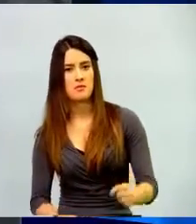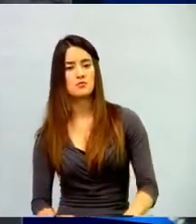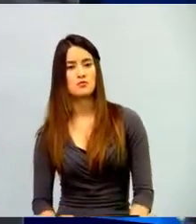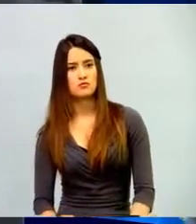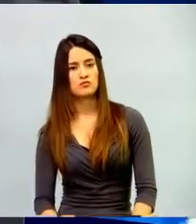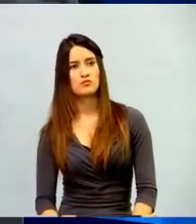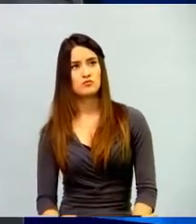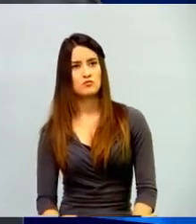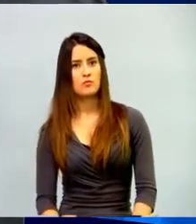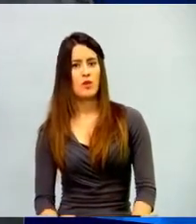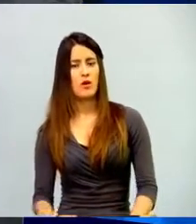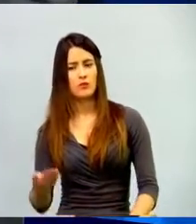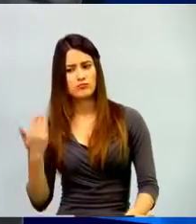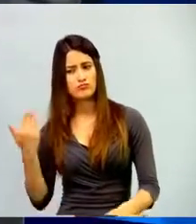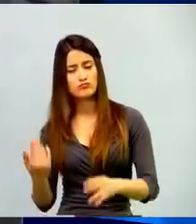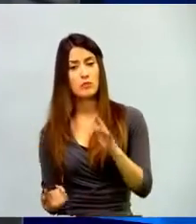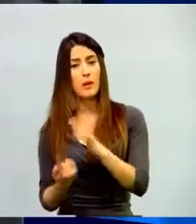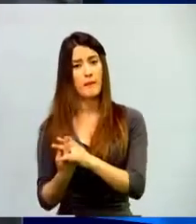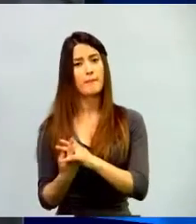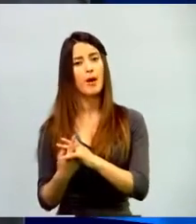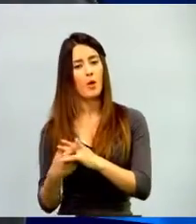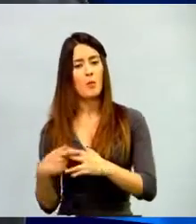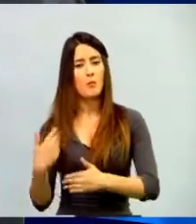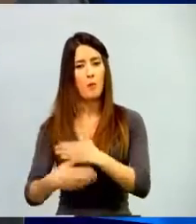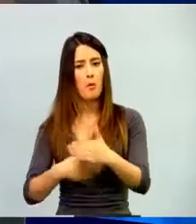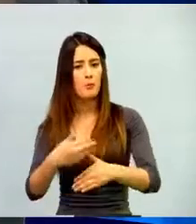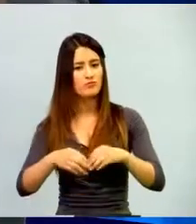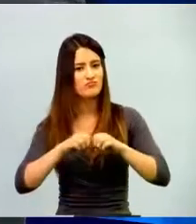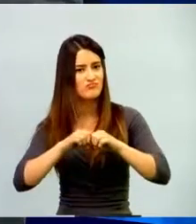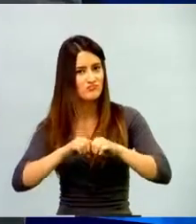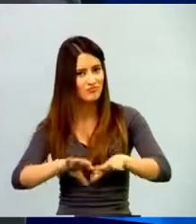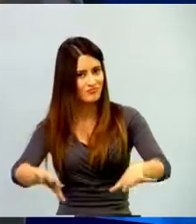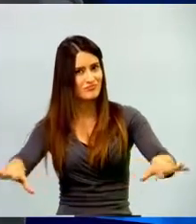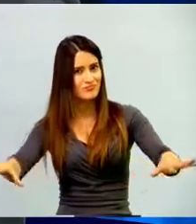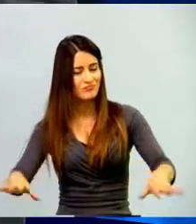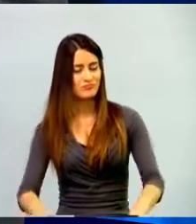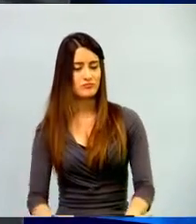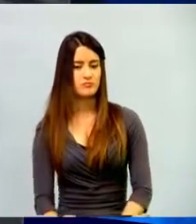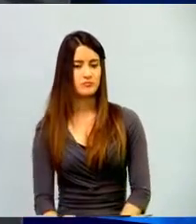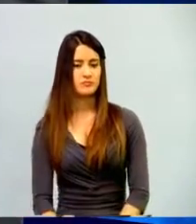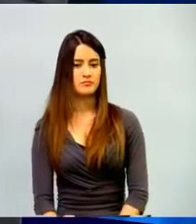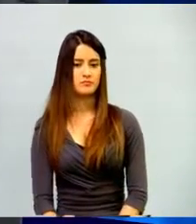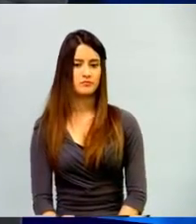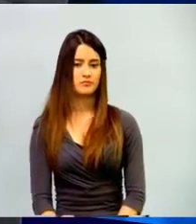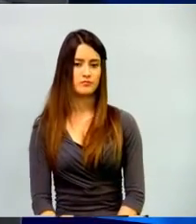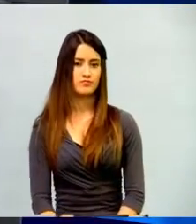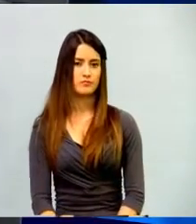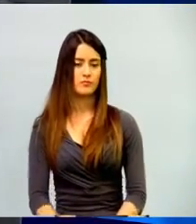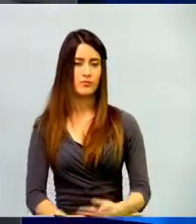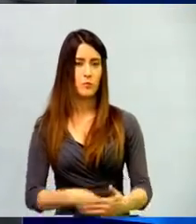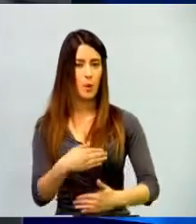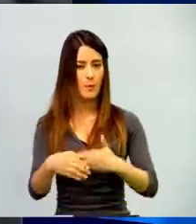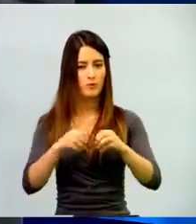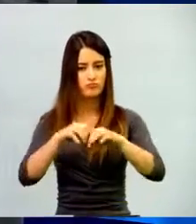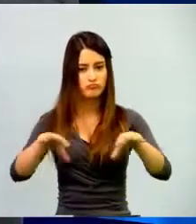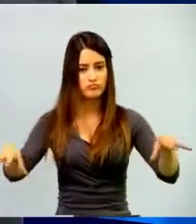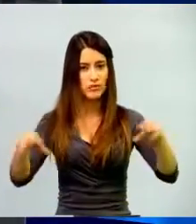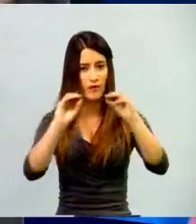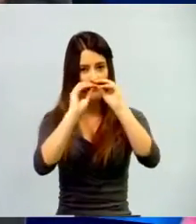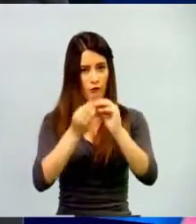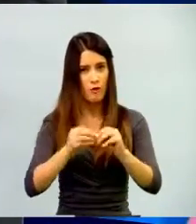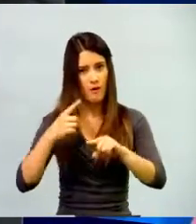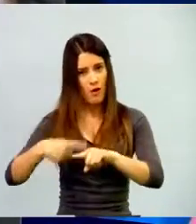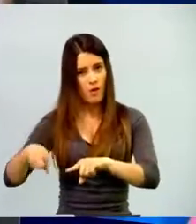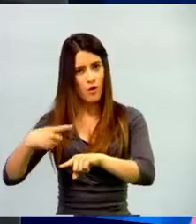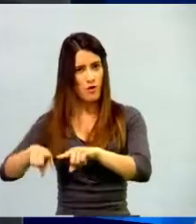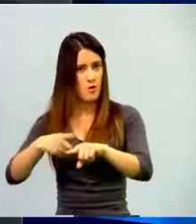yo creo que poco a poco se van ir entendiendo a través de estas formas de difundir la información, que se